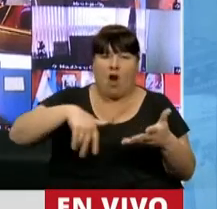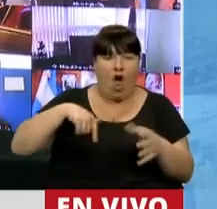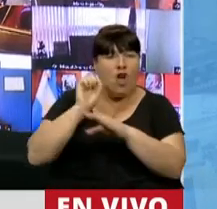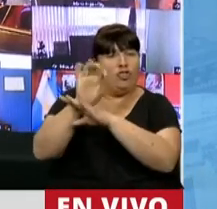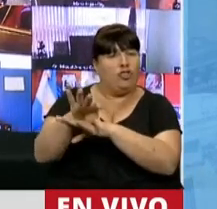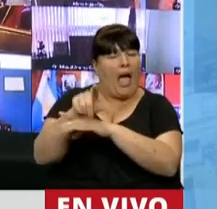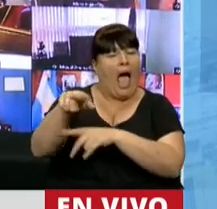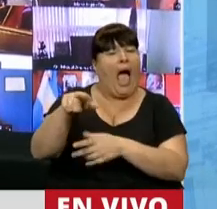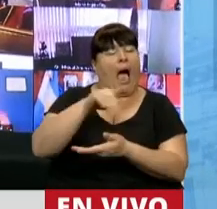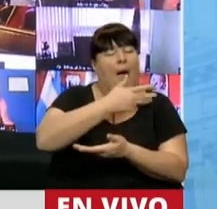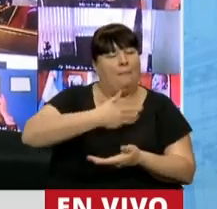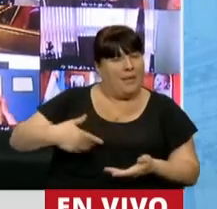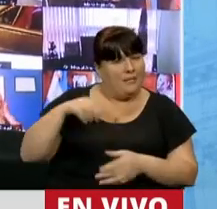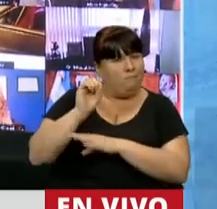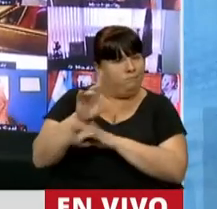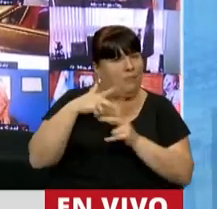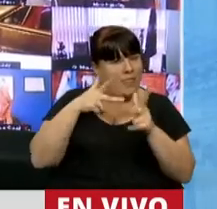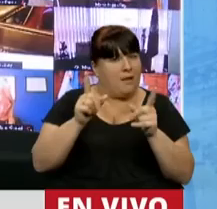remitía al señor presidente,